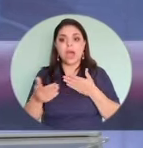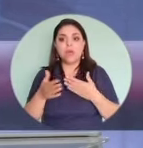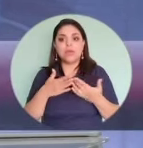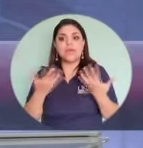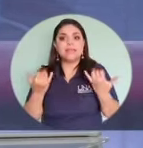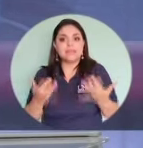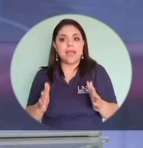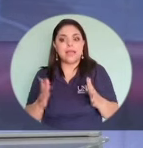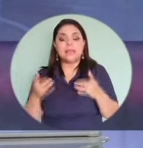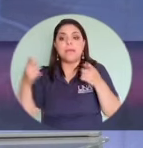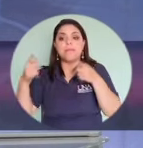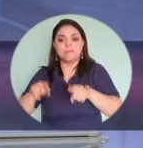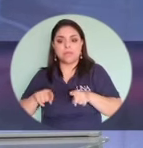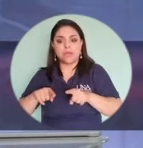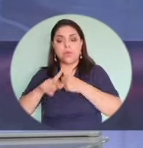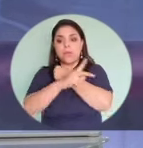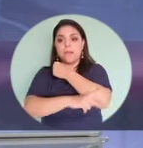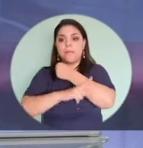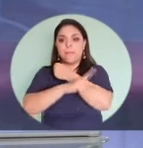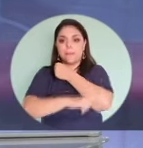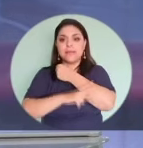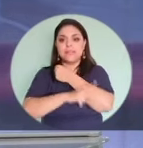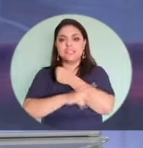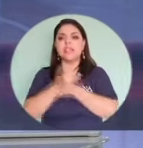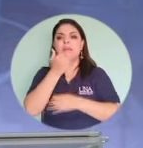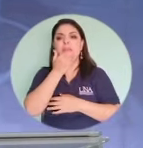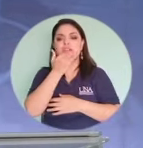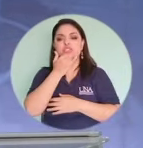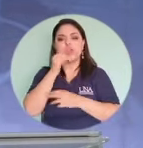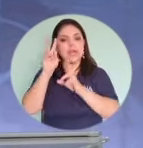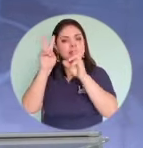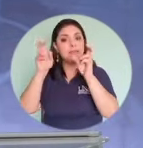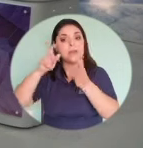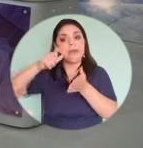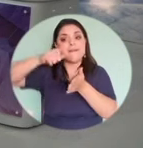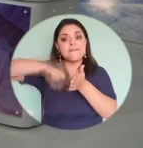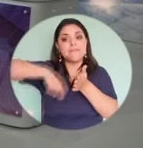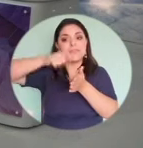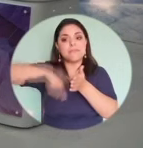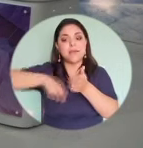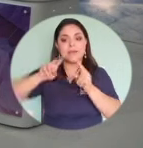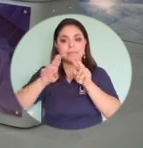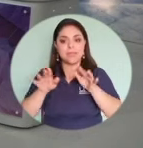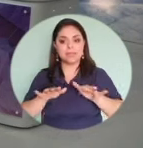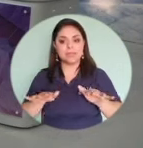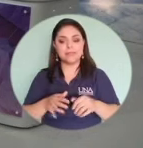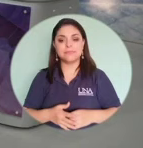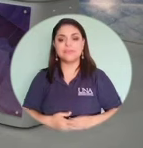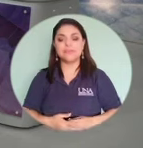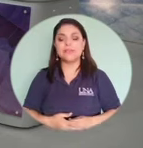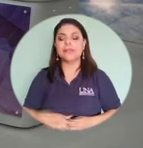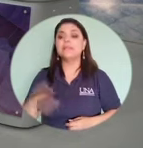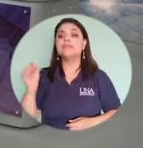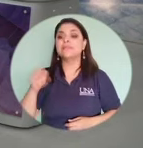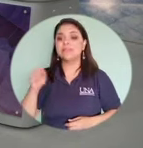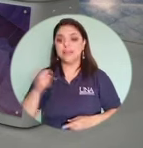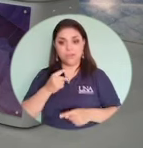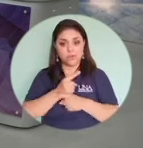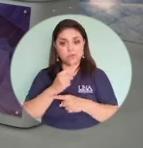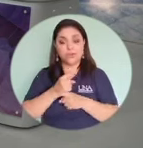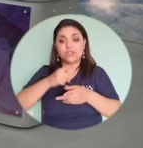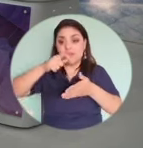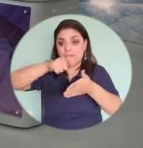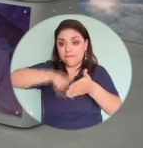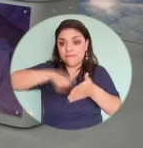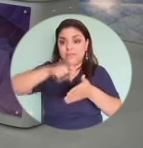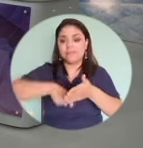en el país, pero que se aceleró con el tema de la pandemia, es el tema de la firma digital. Correcto. De hecho, la firma digital es un elemento